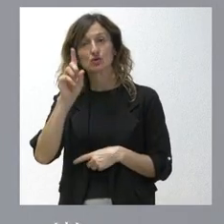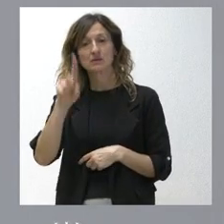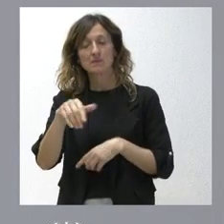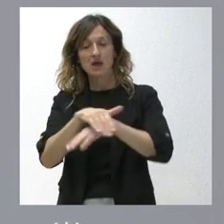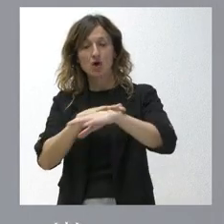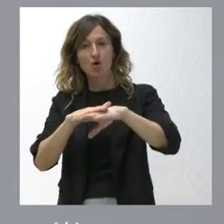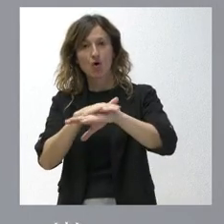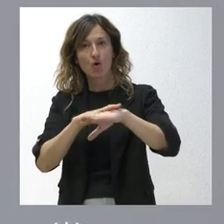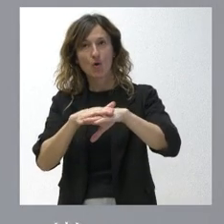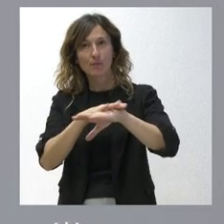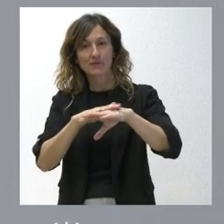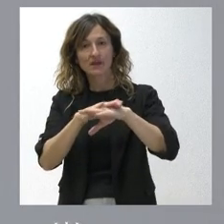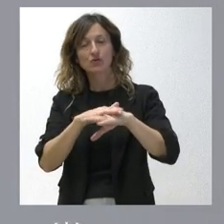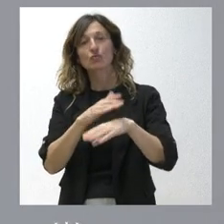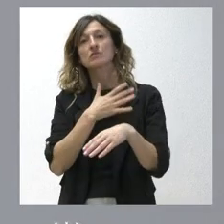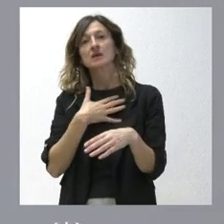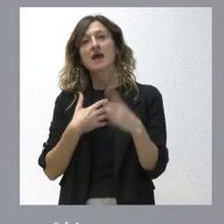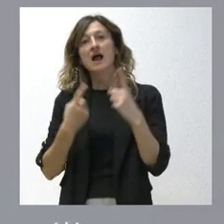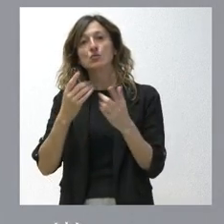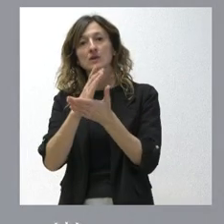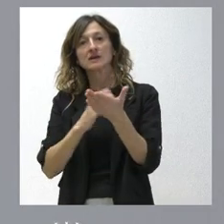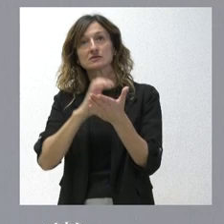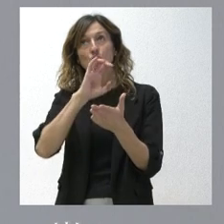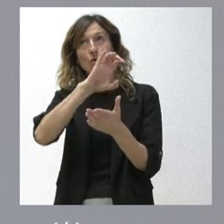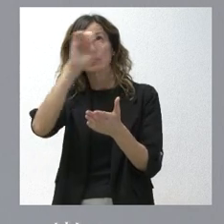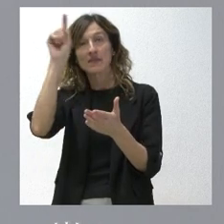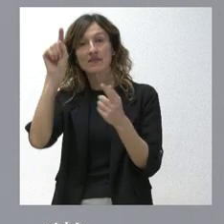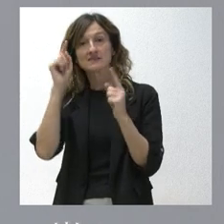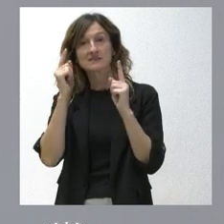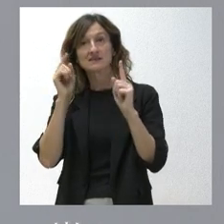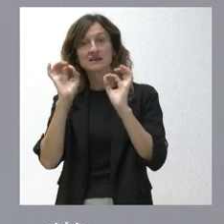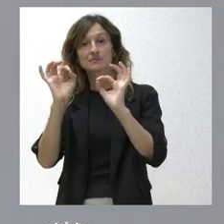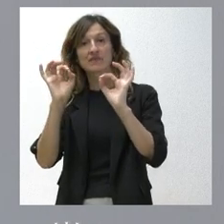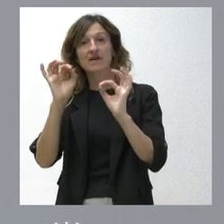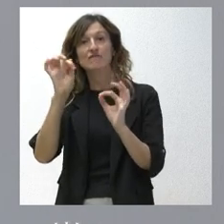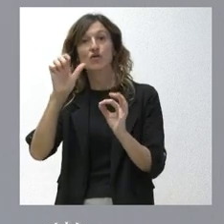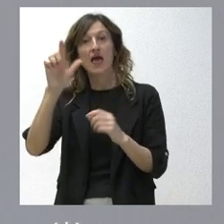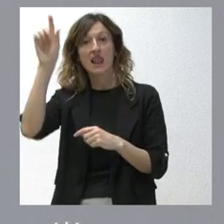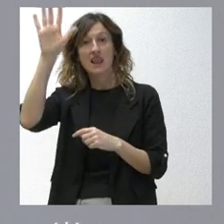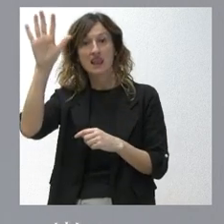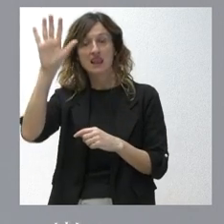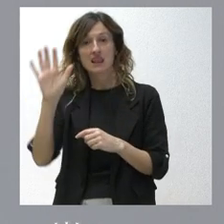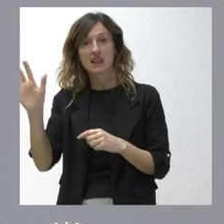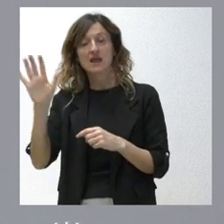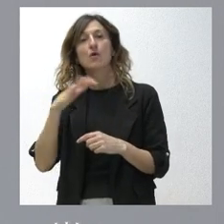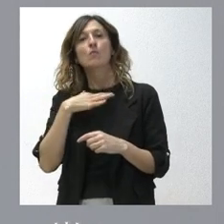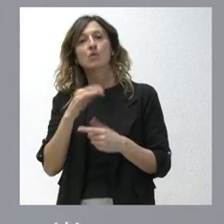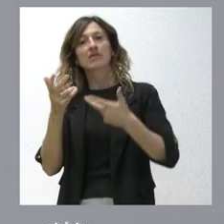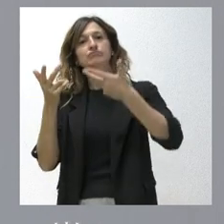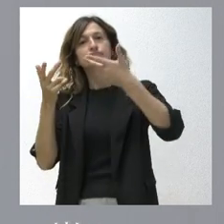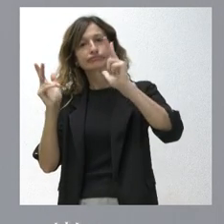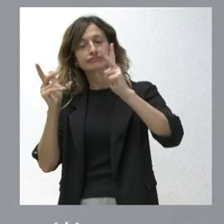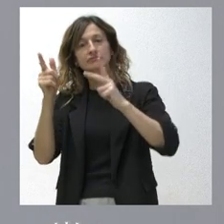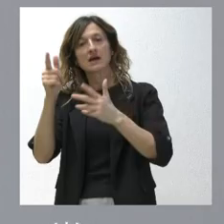Gobierno está dispuesto a que en algunas comunidades autónomas, específicamente las de régimen foral, se permita a estas comunidades